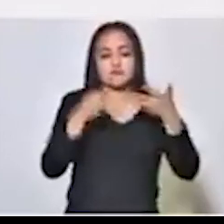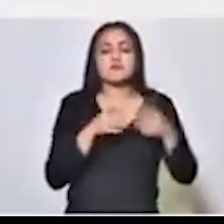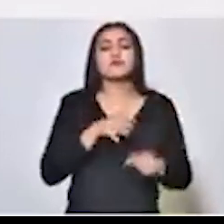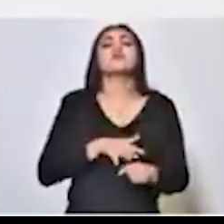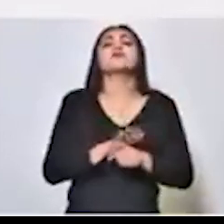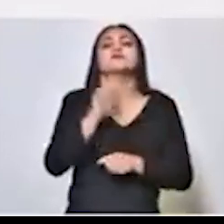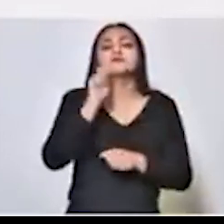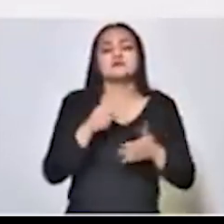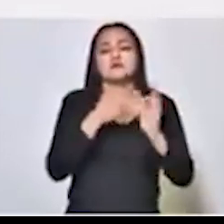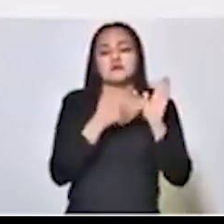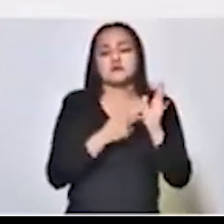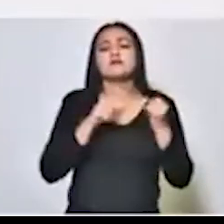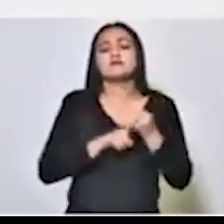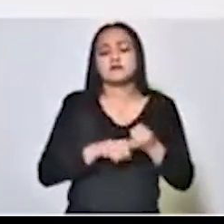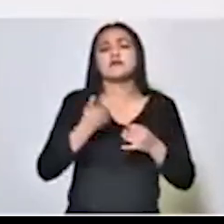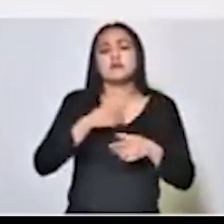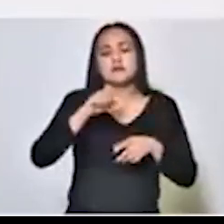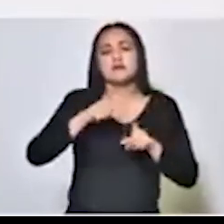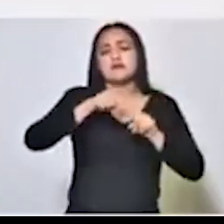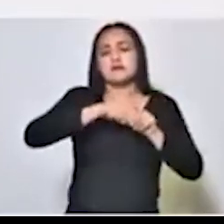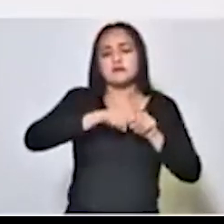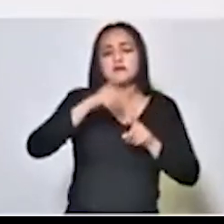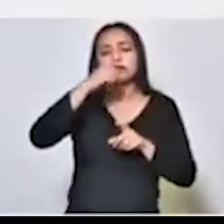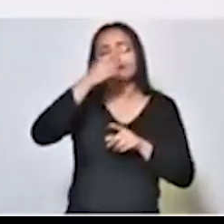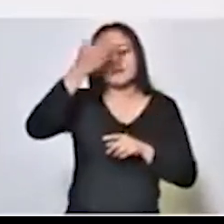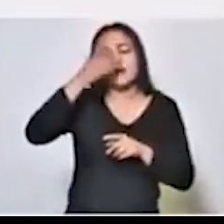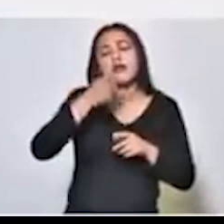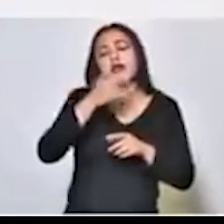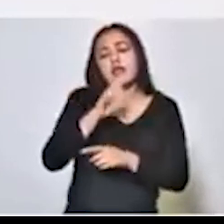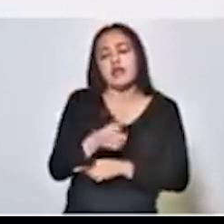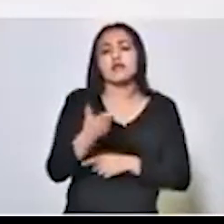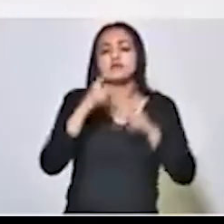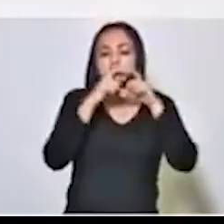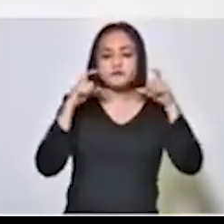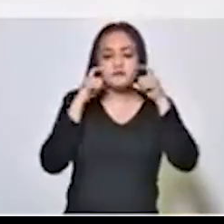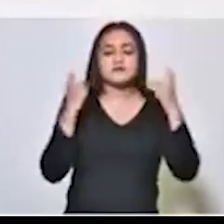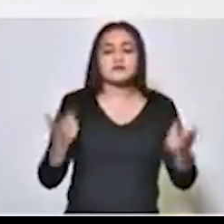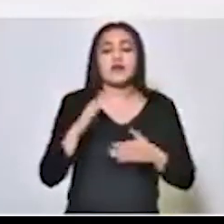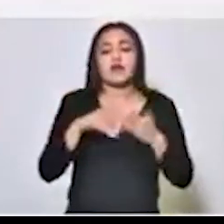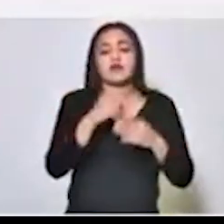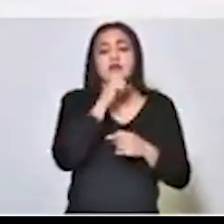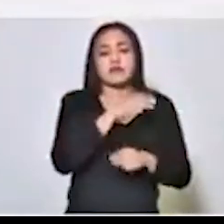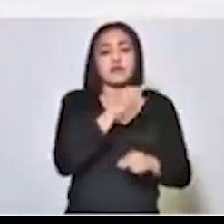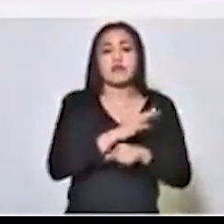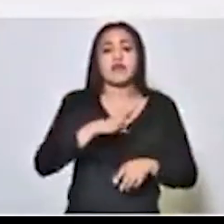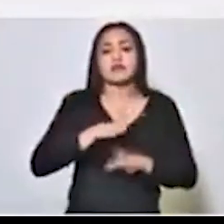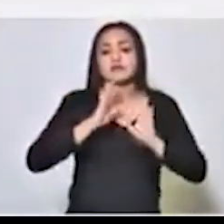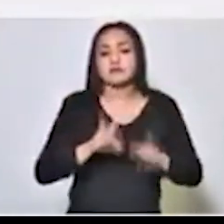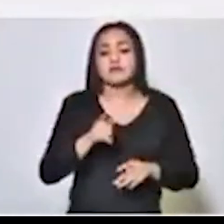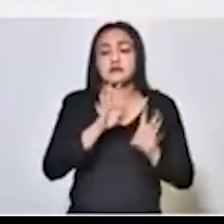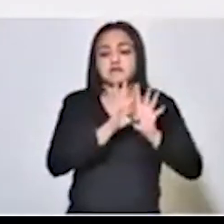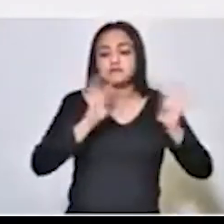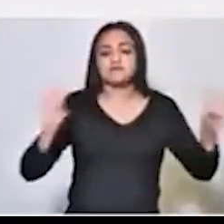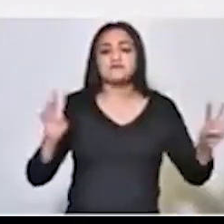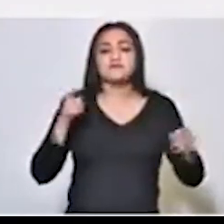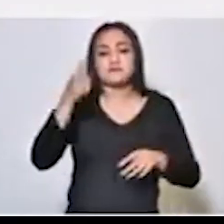medidas sanitarias, habrá filtros por supuesto sanitarios para el uso de cubrebocas, gel antibacterial aquí afuera ya se han desplegado las vallas que